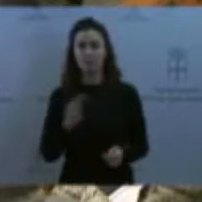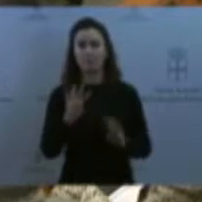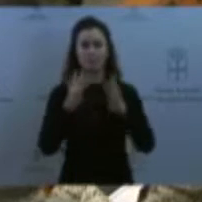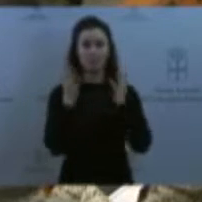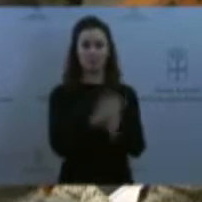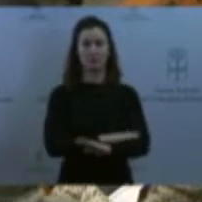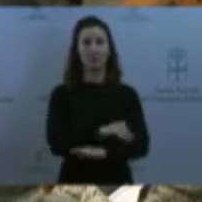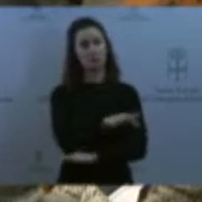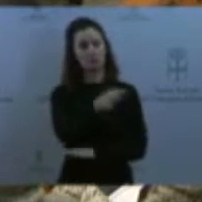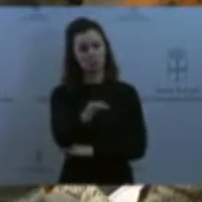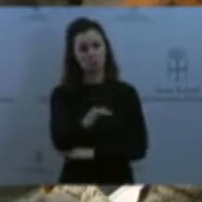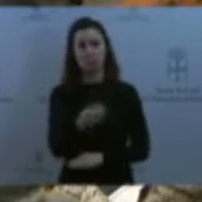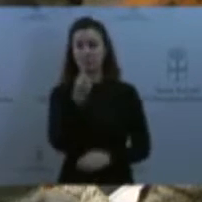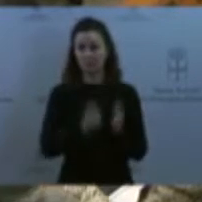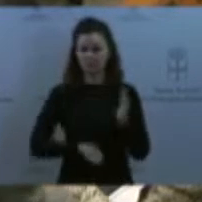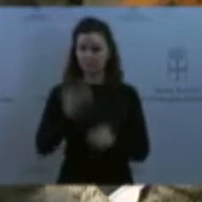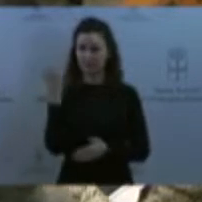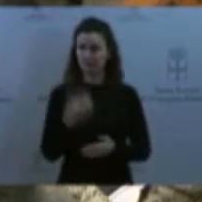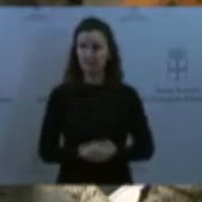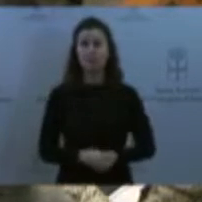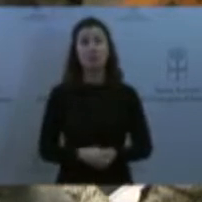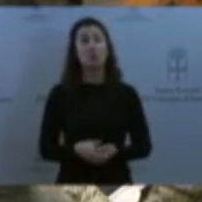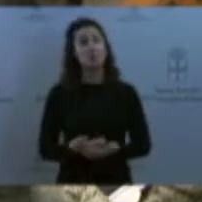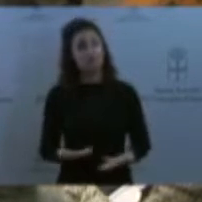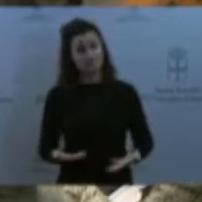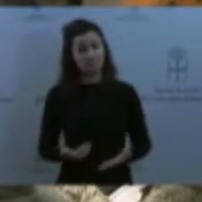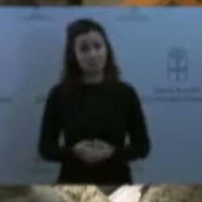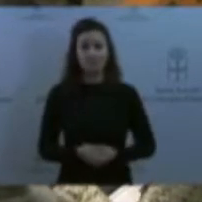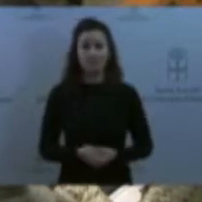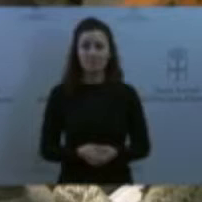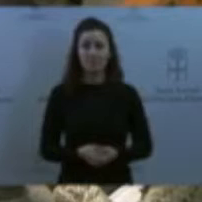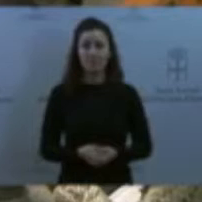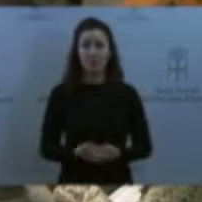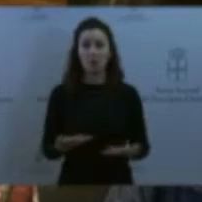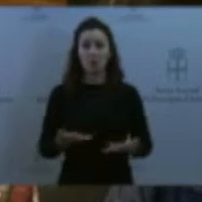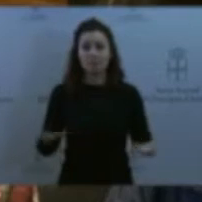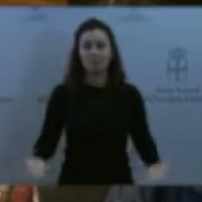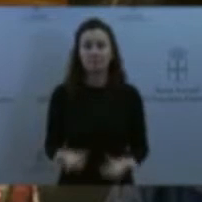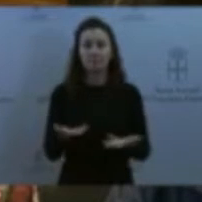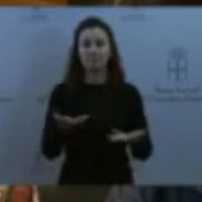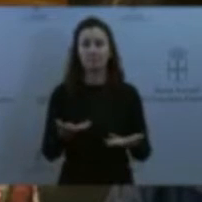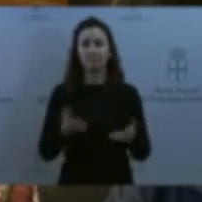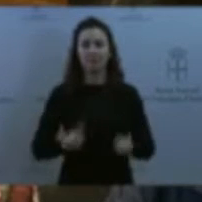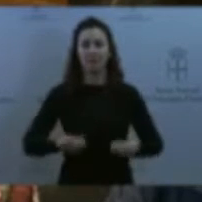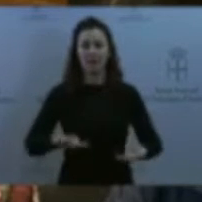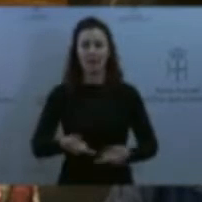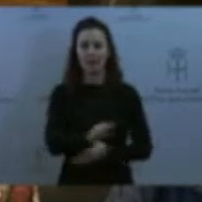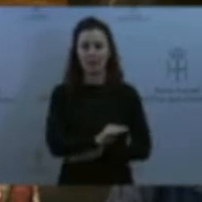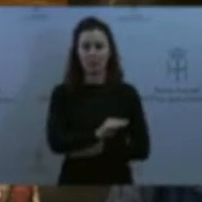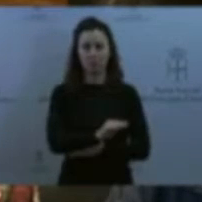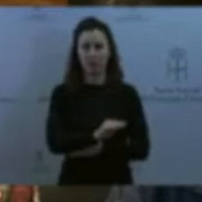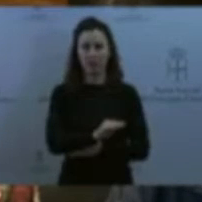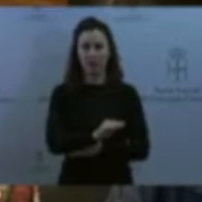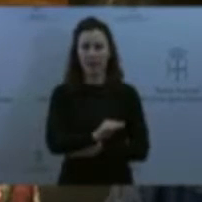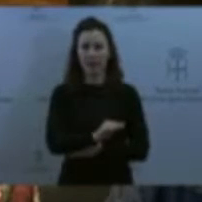¿Qué medidas llevan a cabo ante las obras impulsadas en espacios naturales protegidos que no cumplen con las normativas ambientales durante su ejecución, como